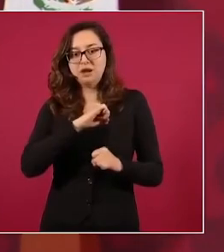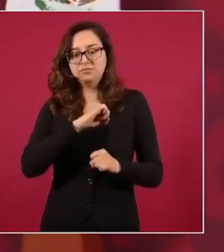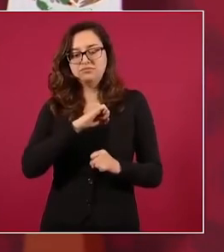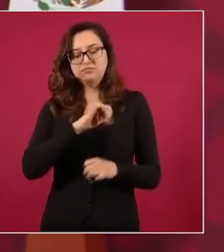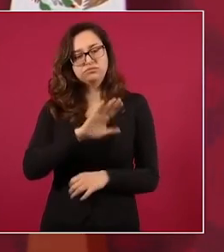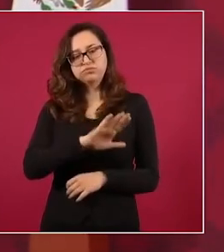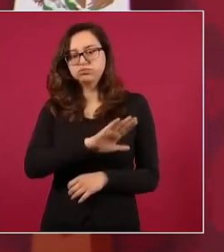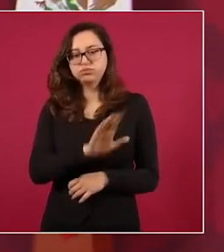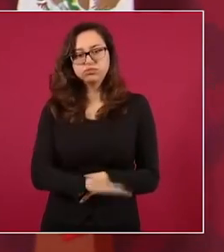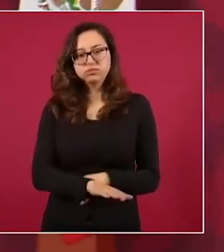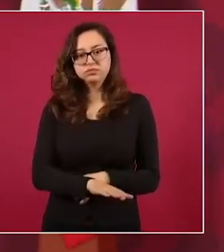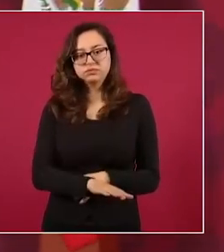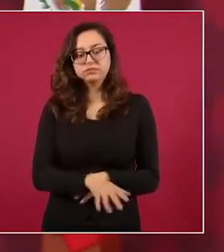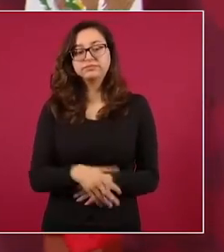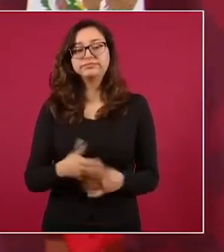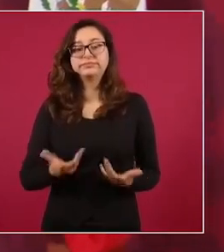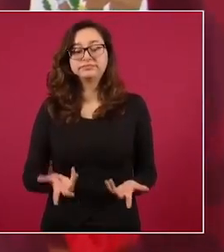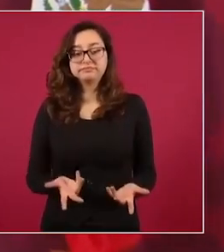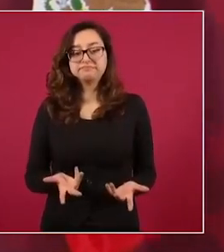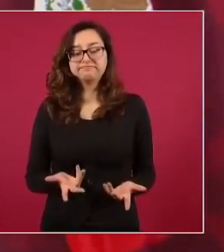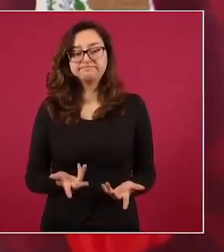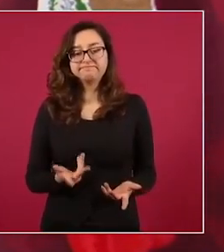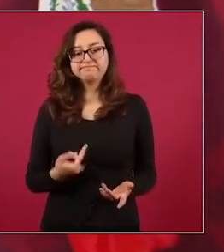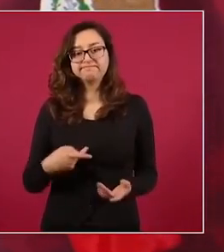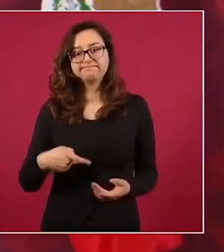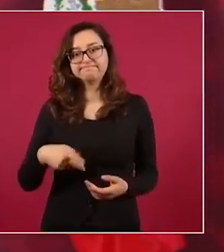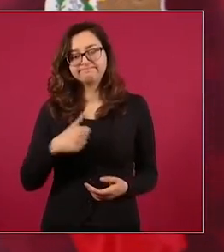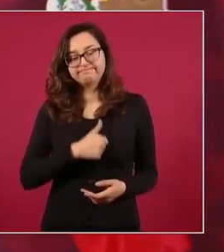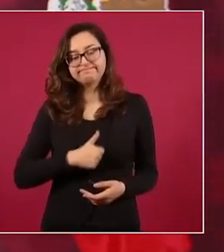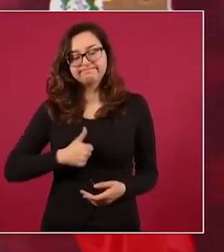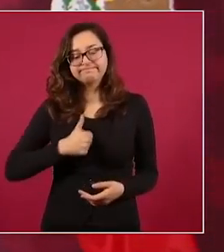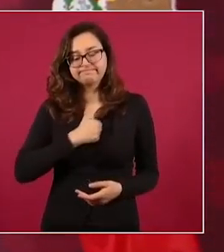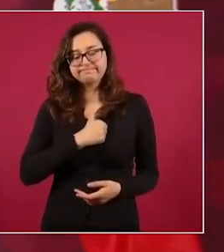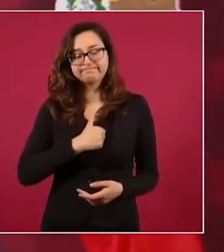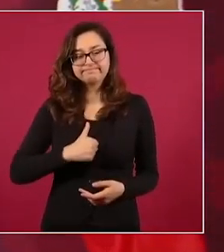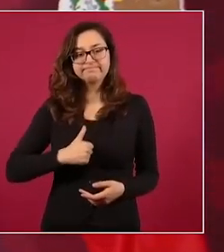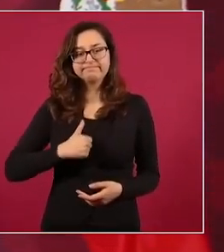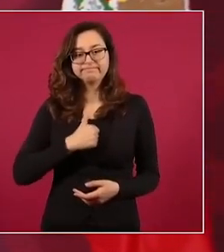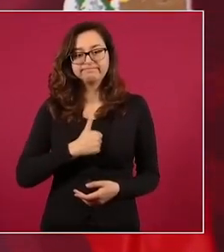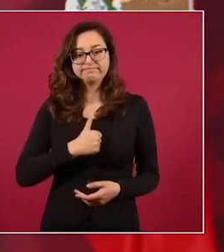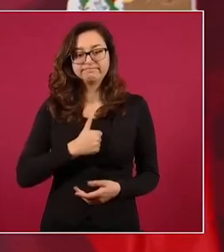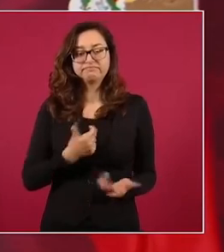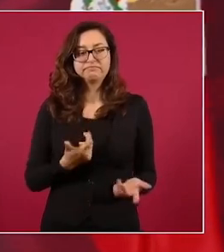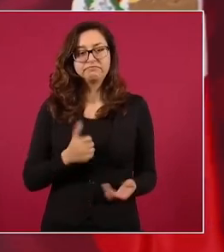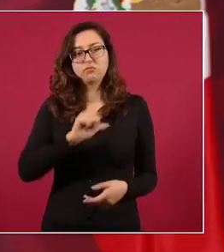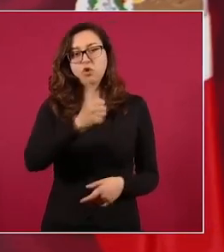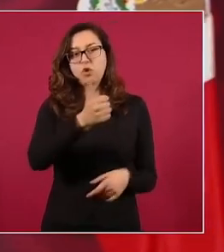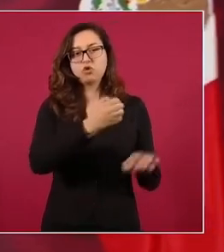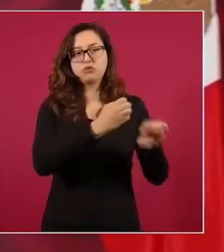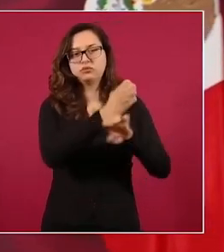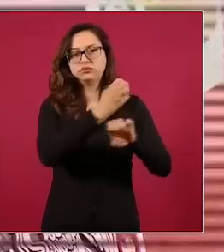el resto del país daños materiales